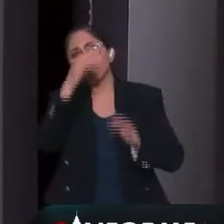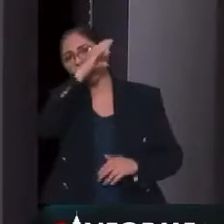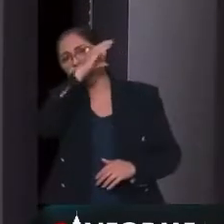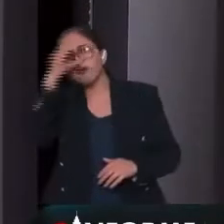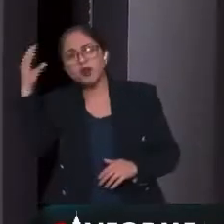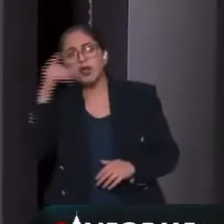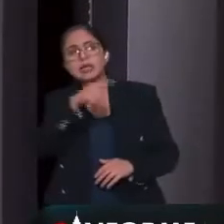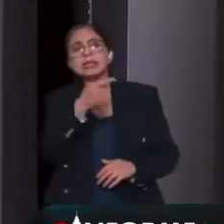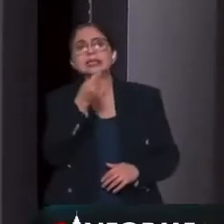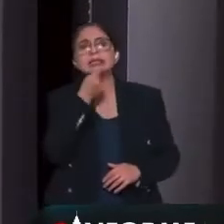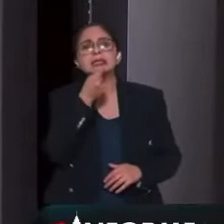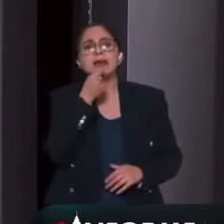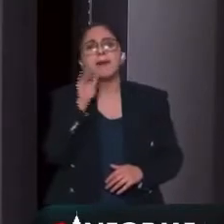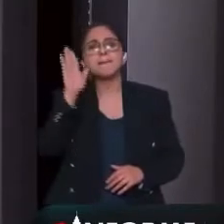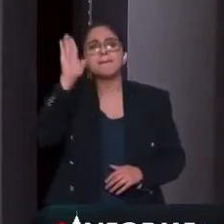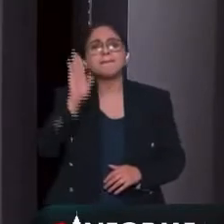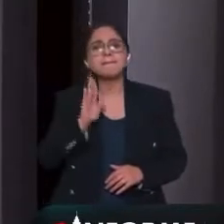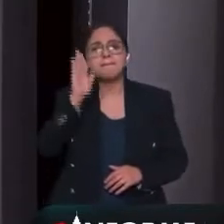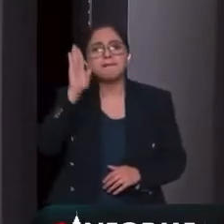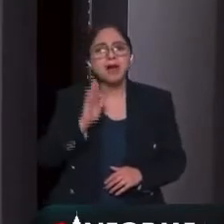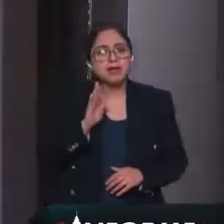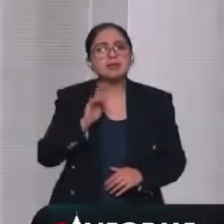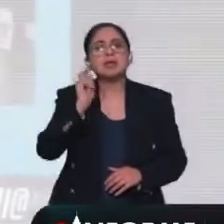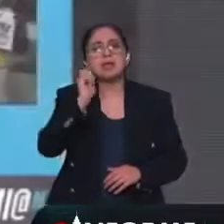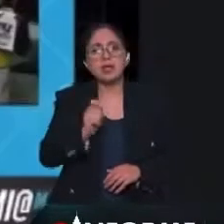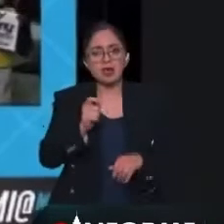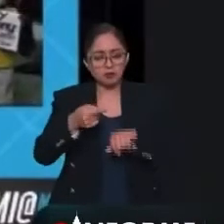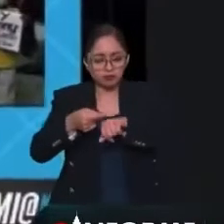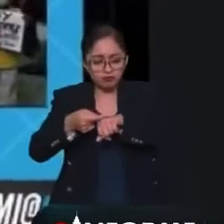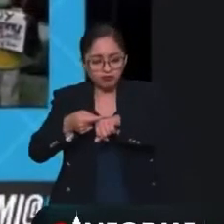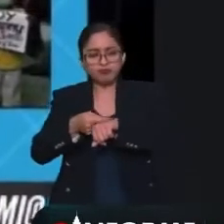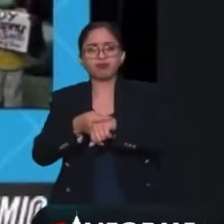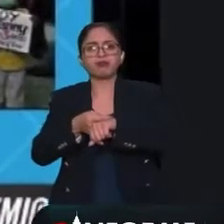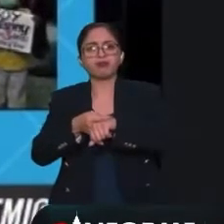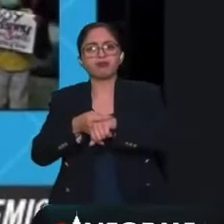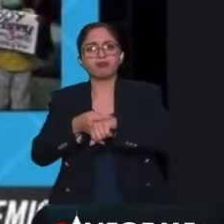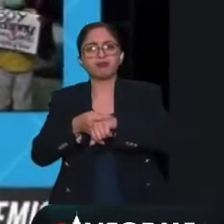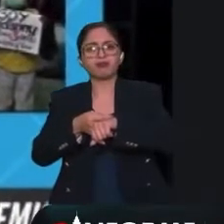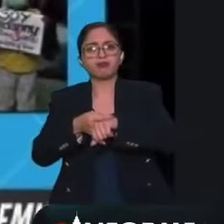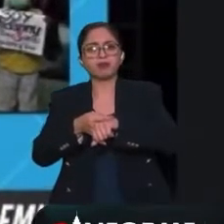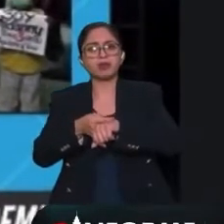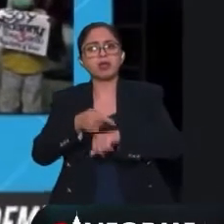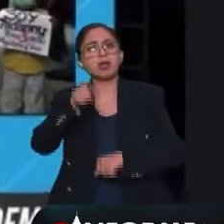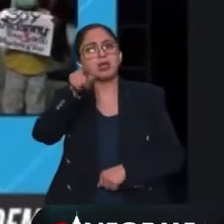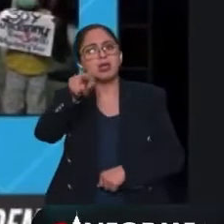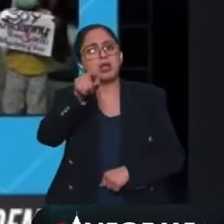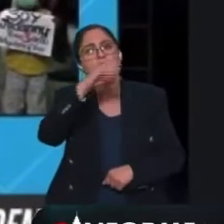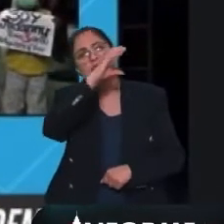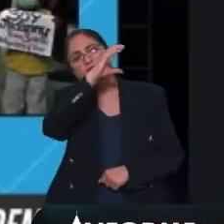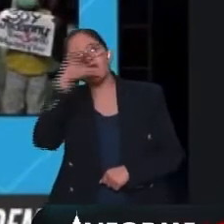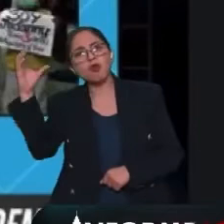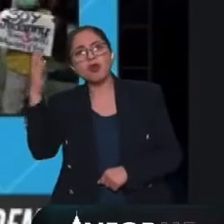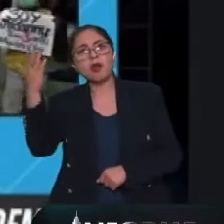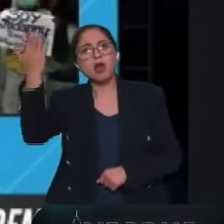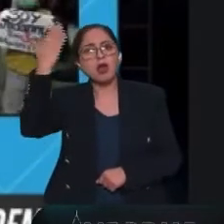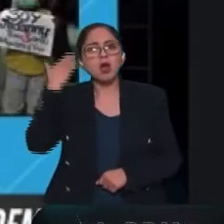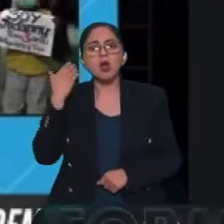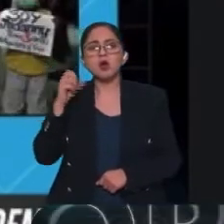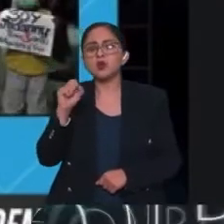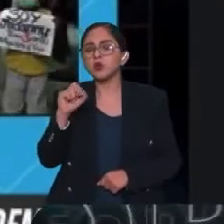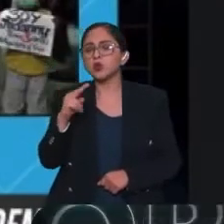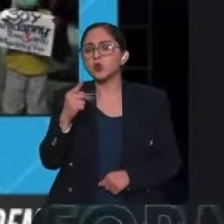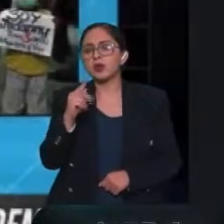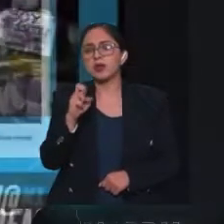niño que se ve que tiene, que ya está canalizado. Un catéter. Un catéter y esa fotografía pertenece a Shooter Stock.